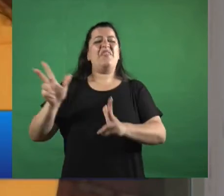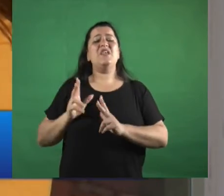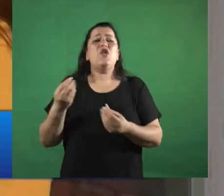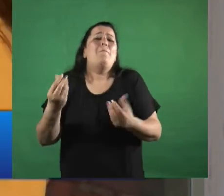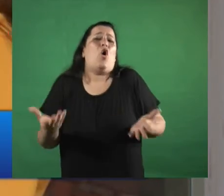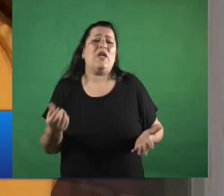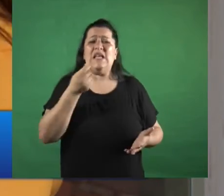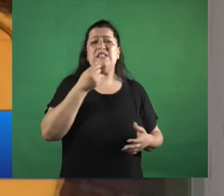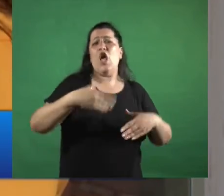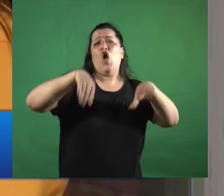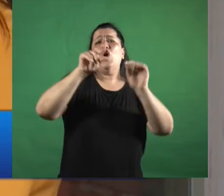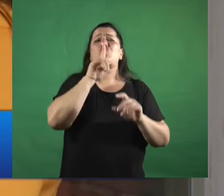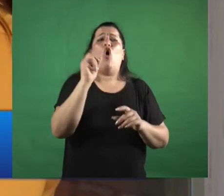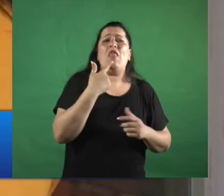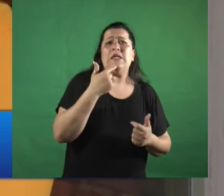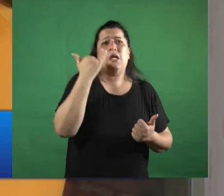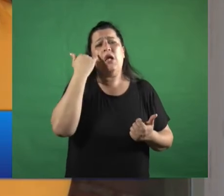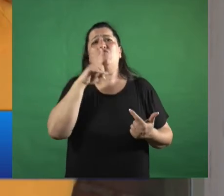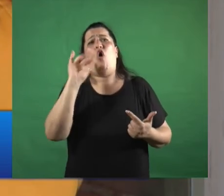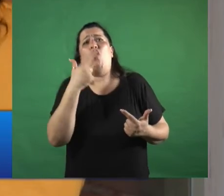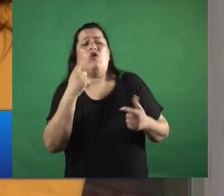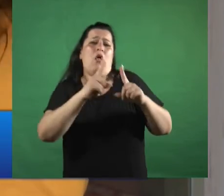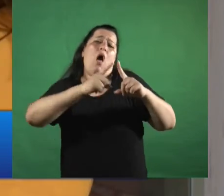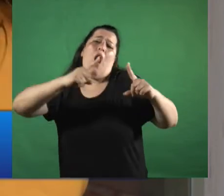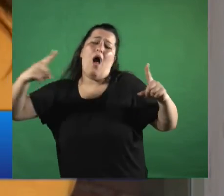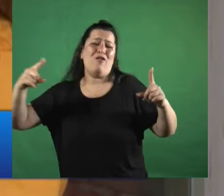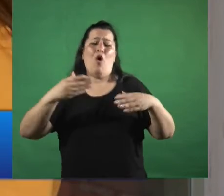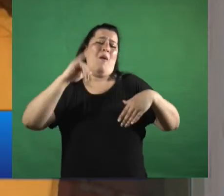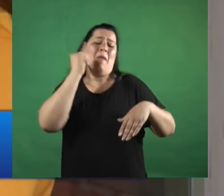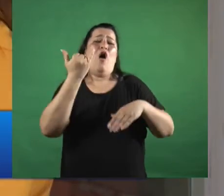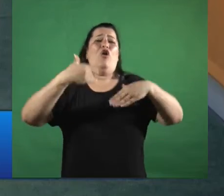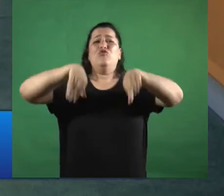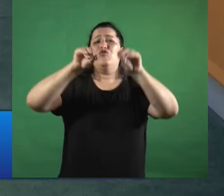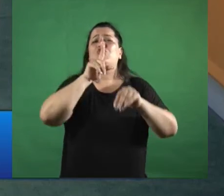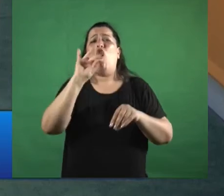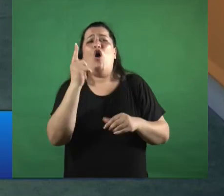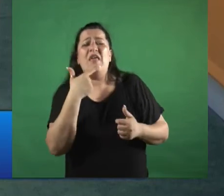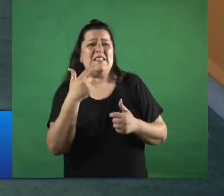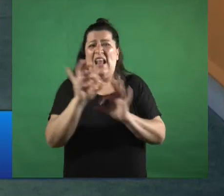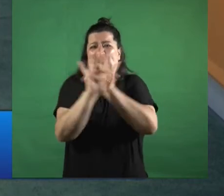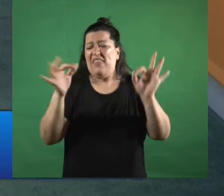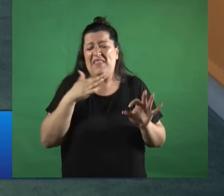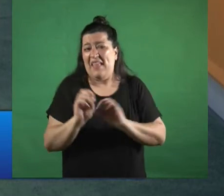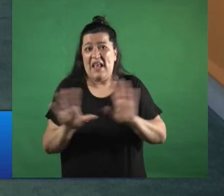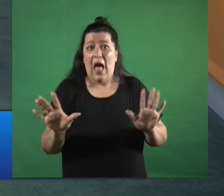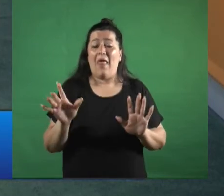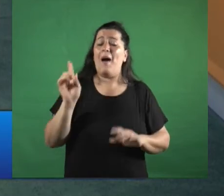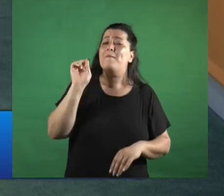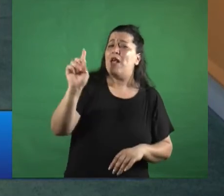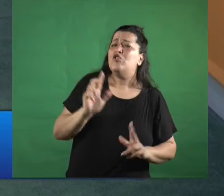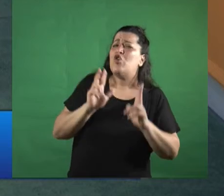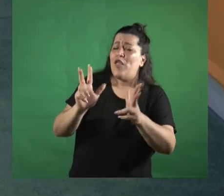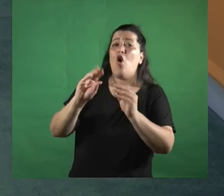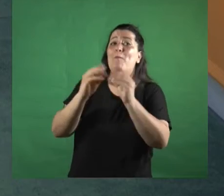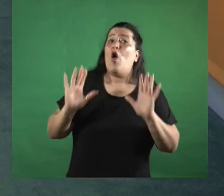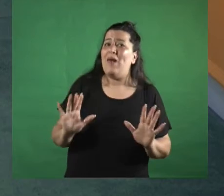decís todos y todas es muy largo no se puede escribir ahora le agregamos el todos todos todas todos nadie entiende nada digo pero el problema